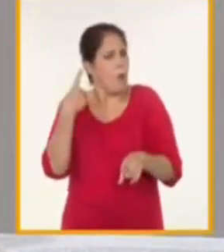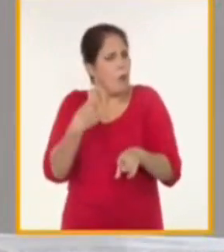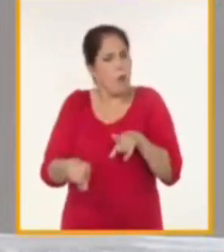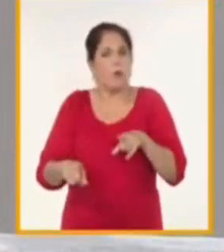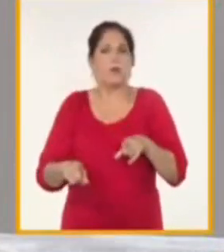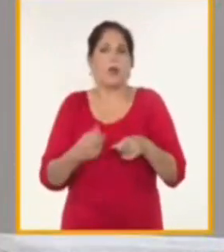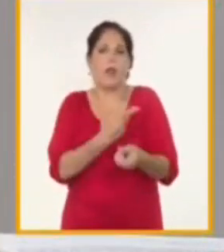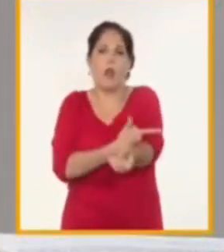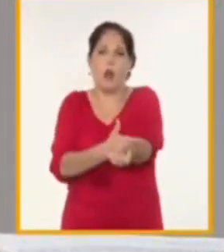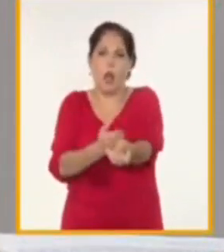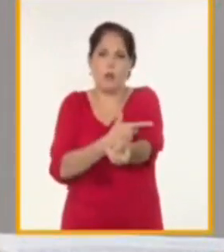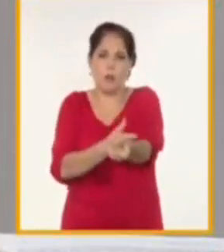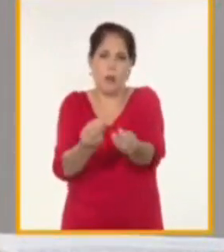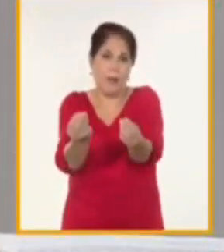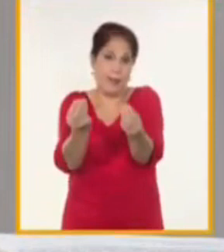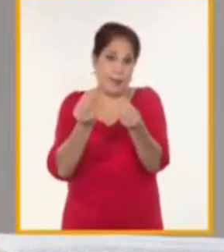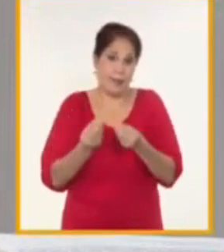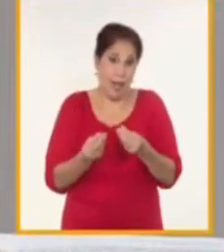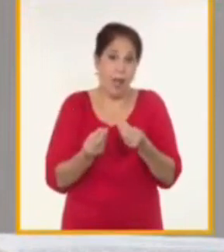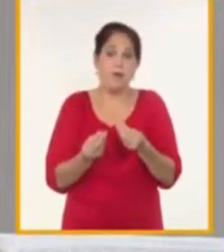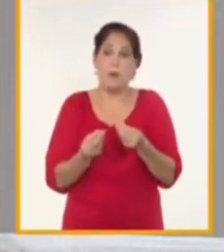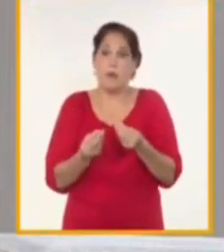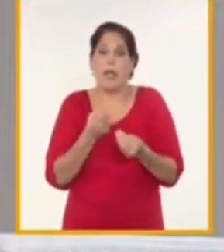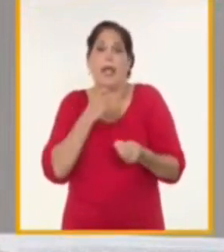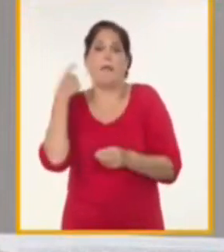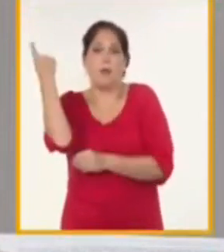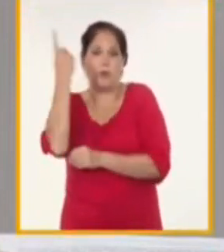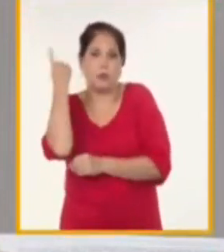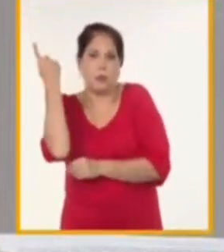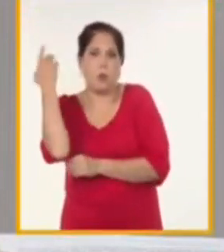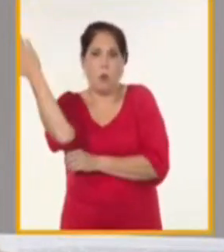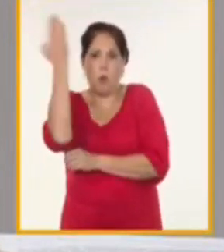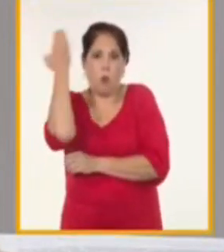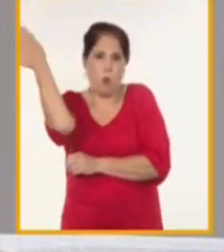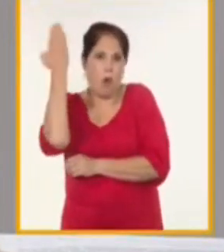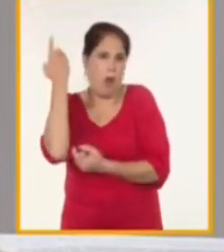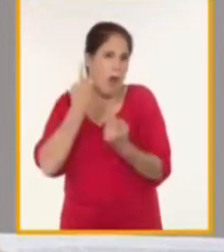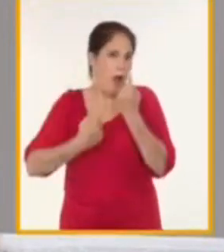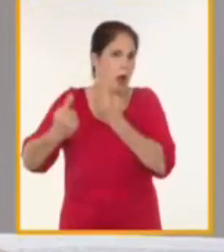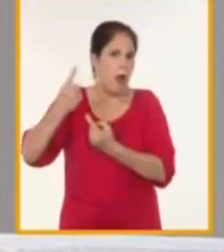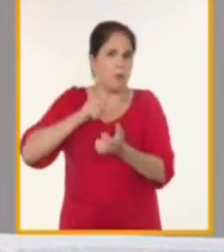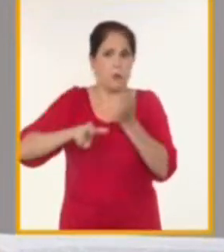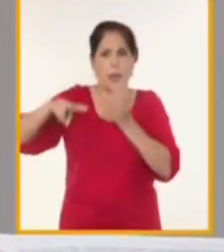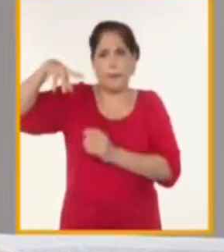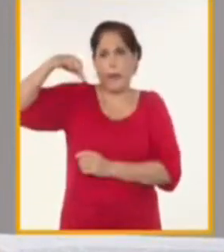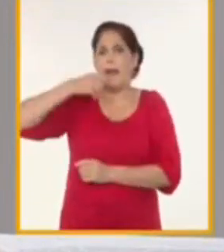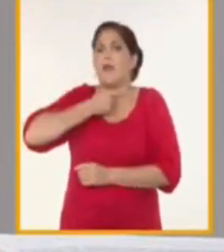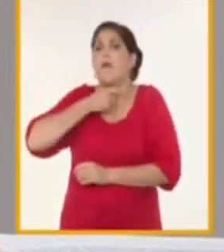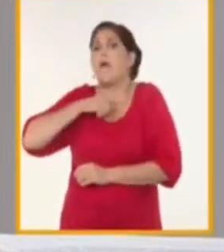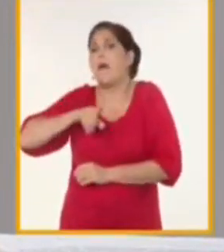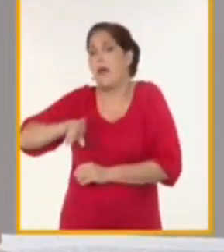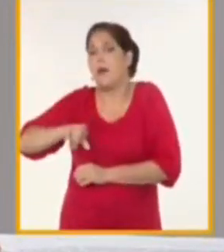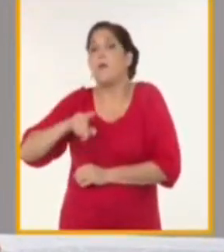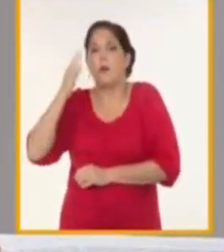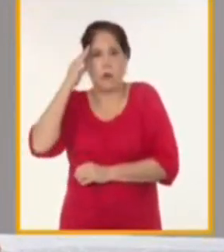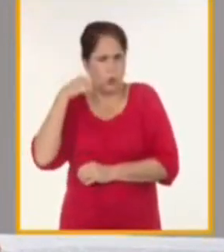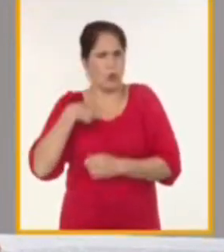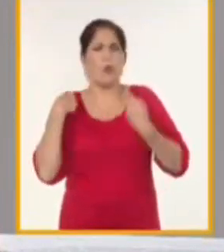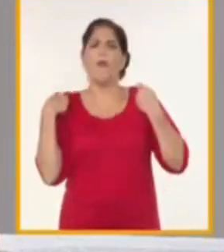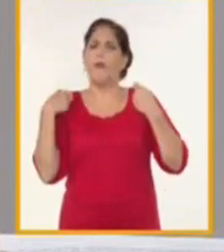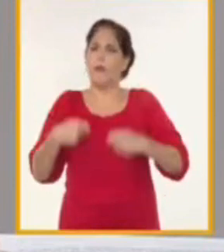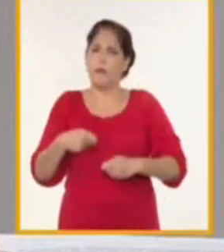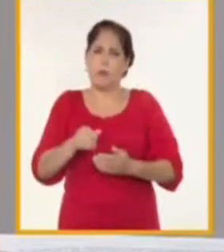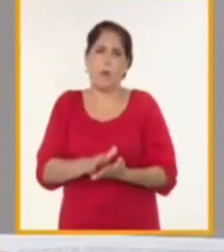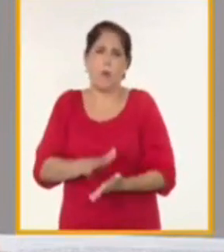de donativos cuando han sucedido los ciclones y eventos meteorológicos que muestran el carácter y la firmeza y el